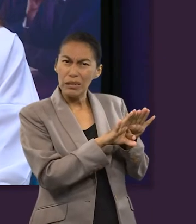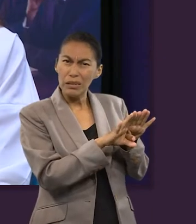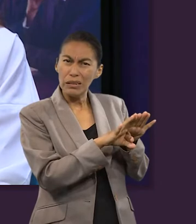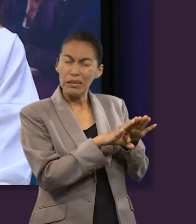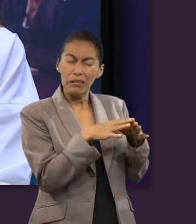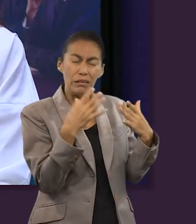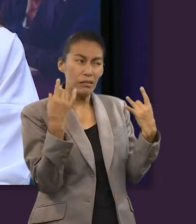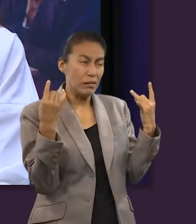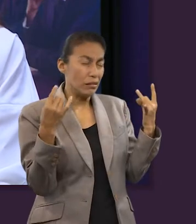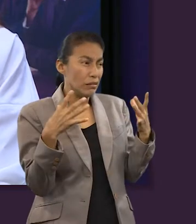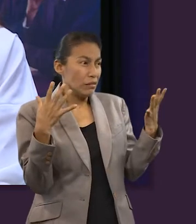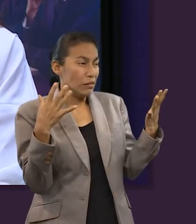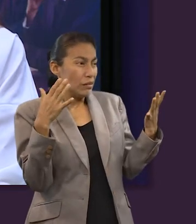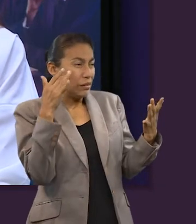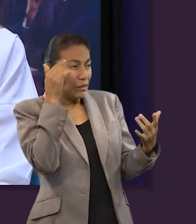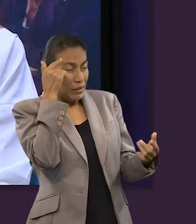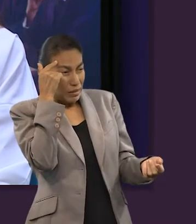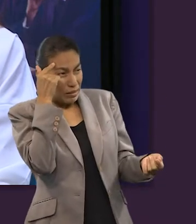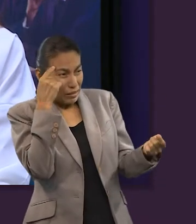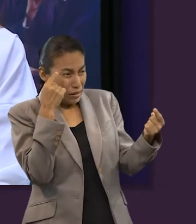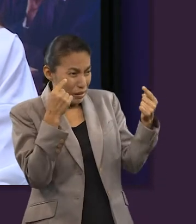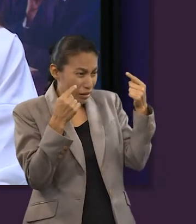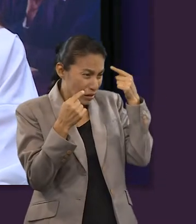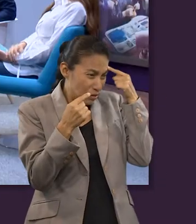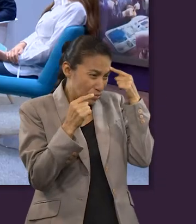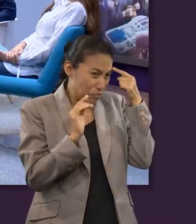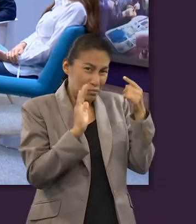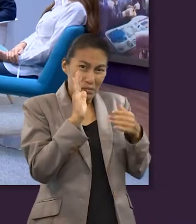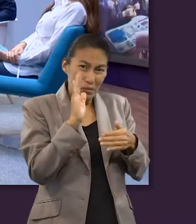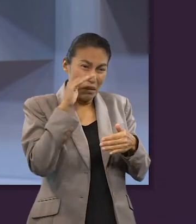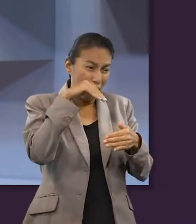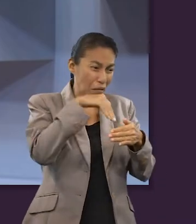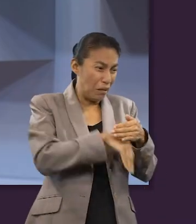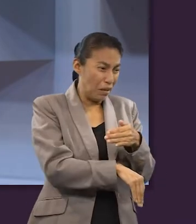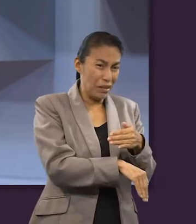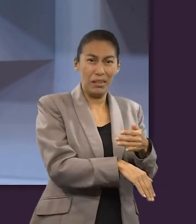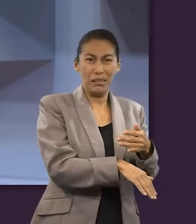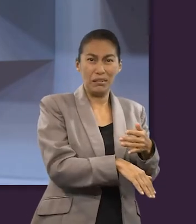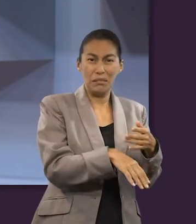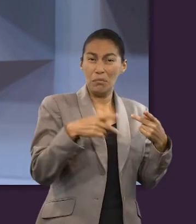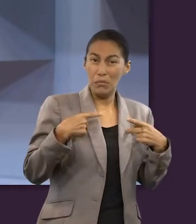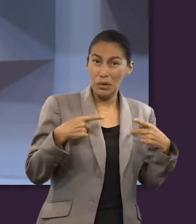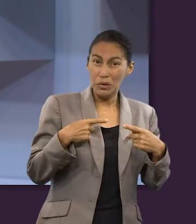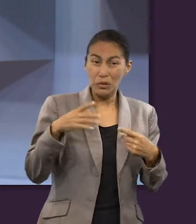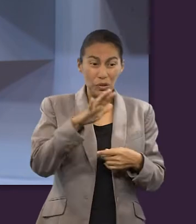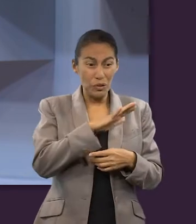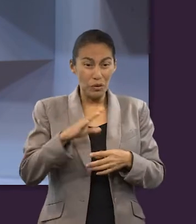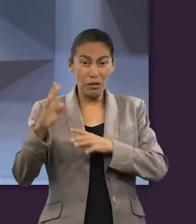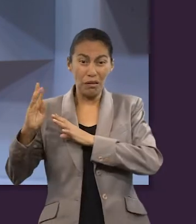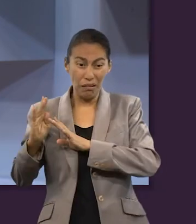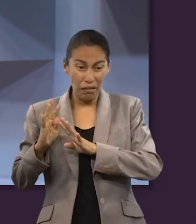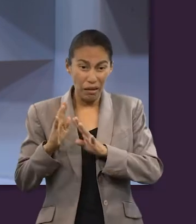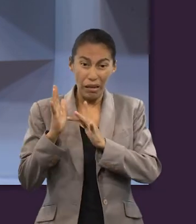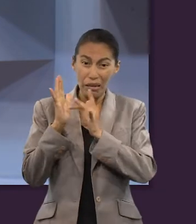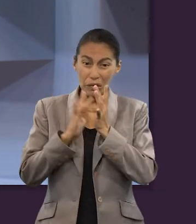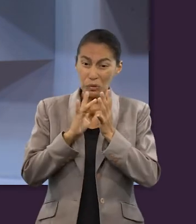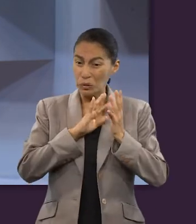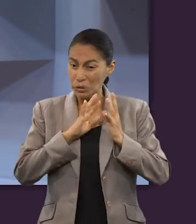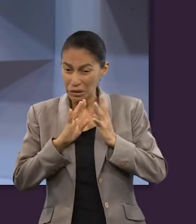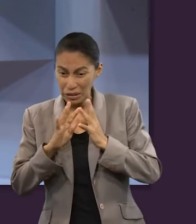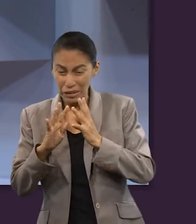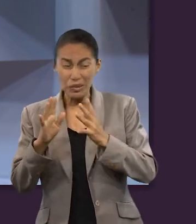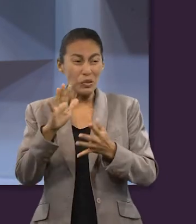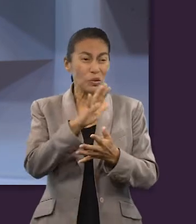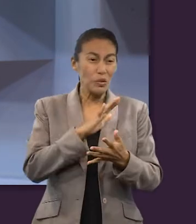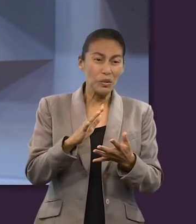rápidamente relacionamos ese hecho con fracaso. Y debió haber sido algo muy difícil para esos seguidores de Jesús